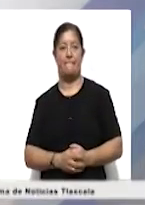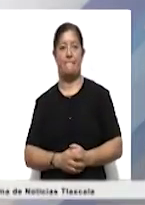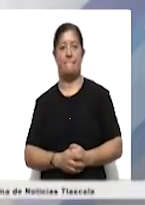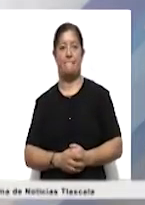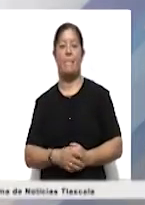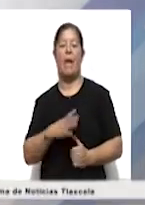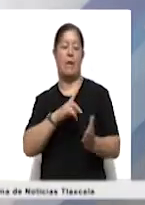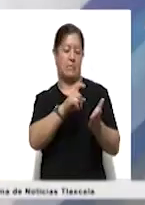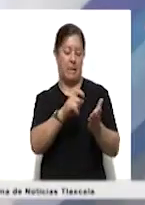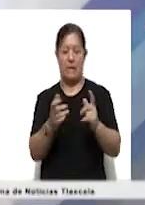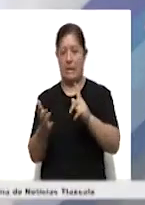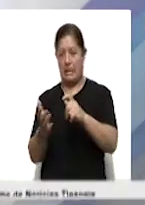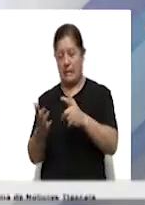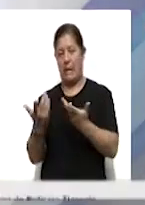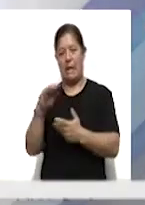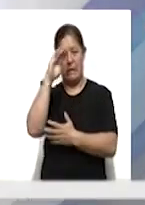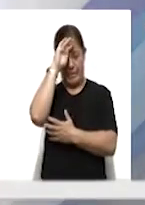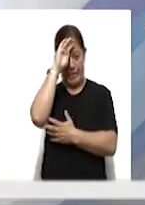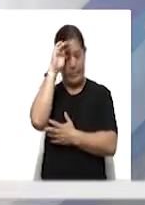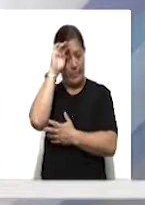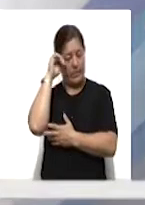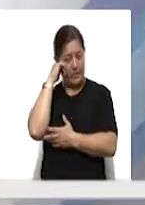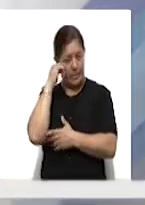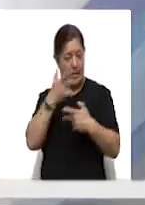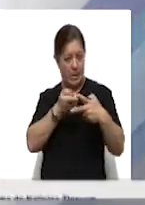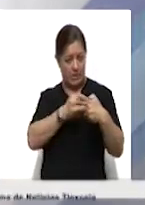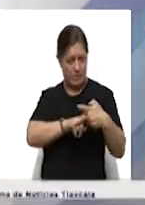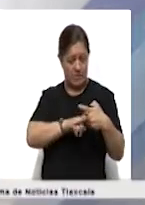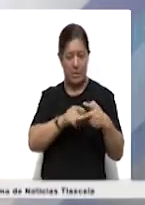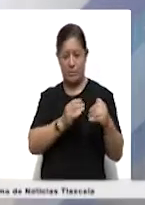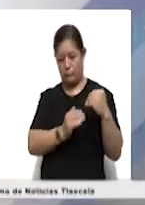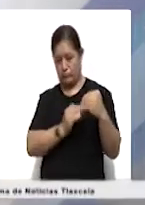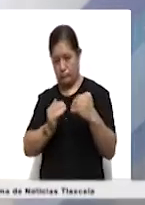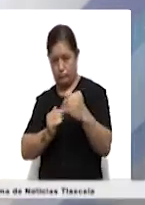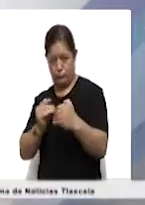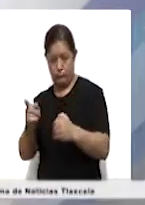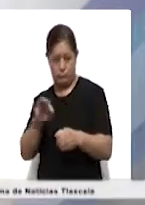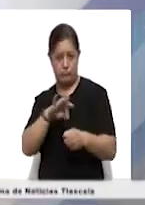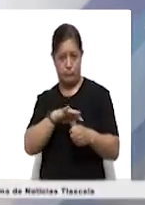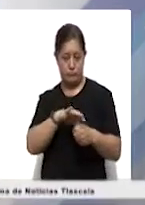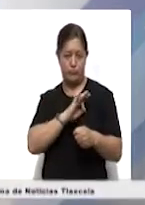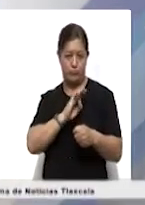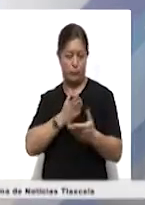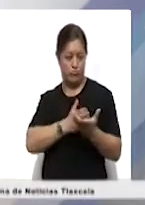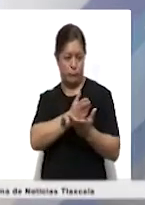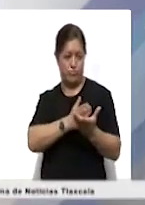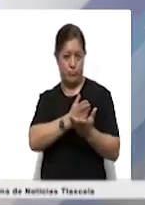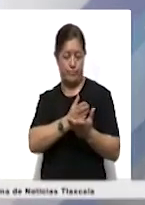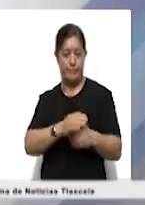proporcionamos gel, tomamos temperatura, limpiamos suelas de zapatos para acceder al inmueble,